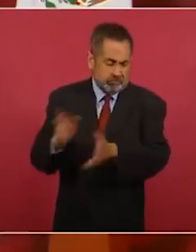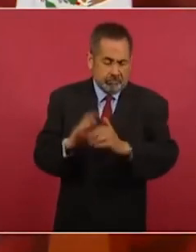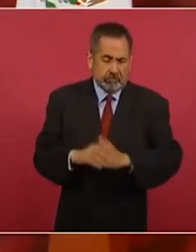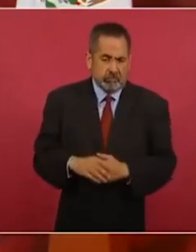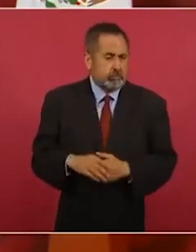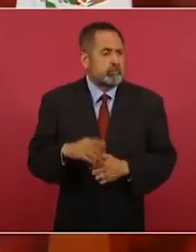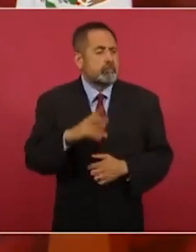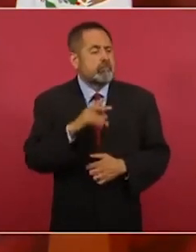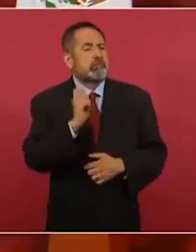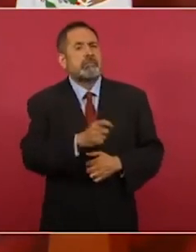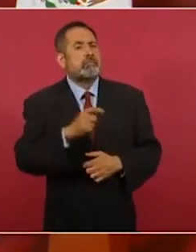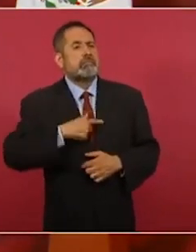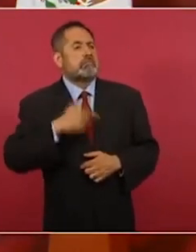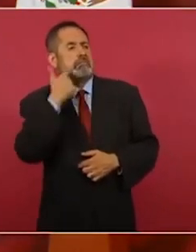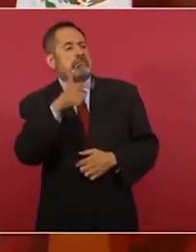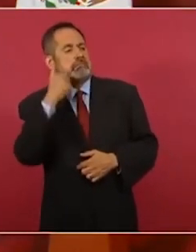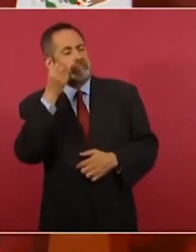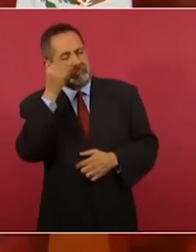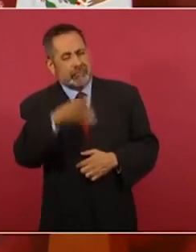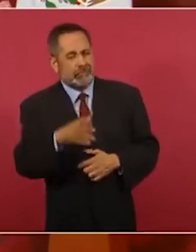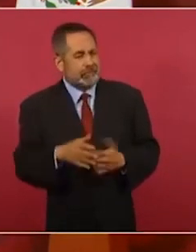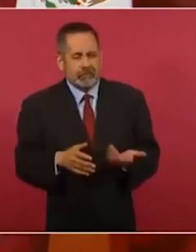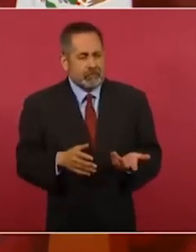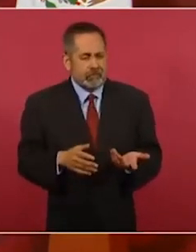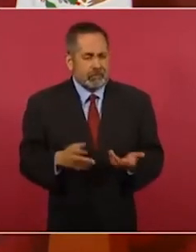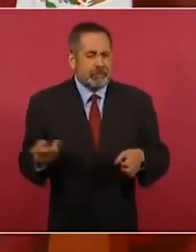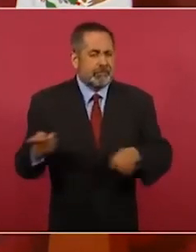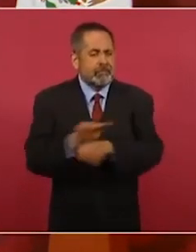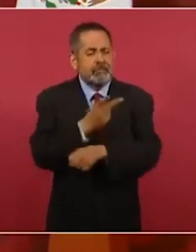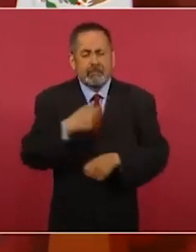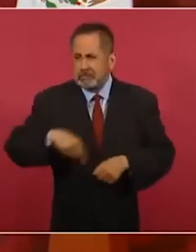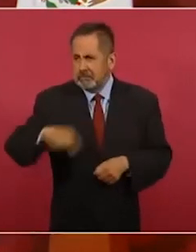es que ¿en qué quedamos?